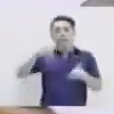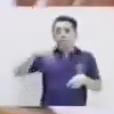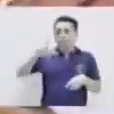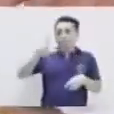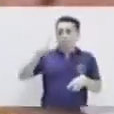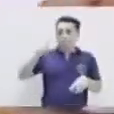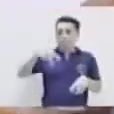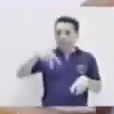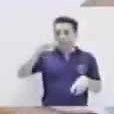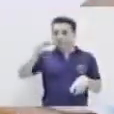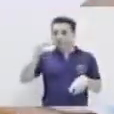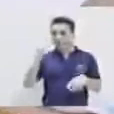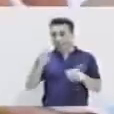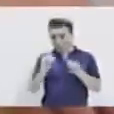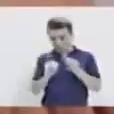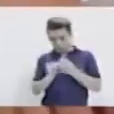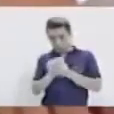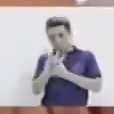Muy bien.